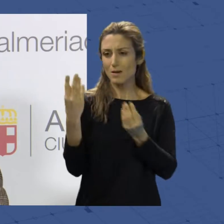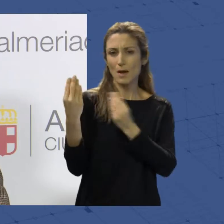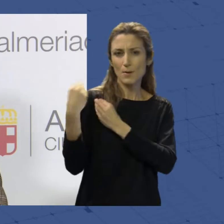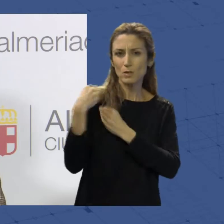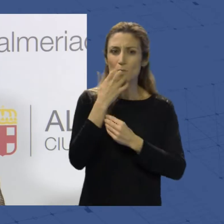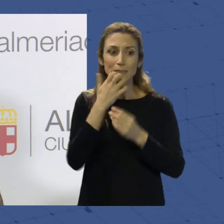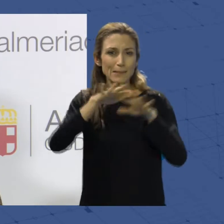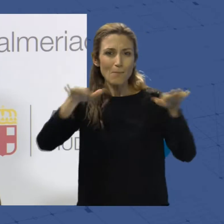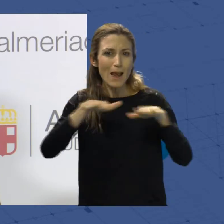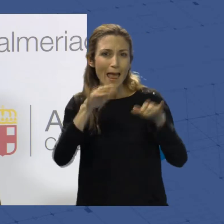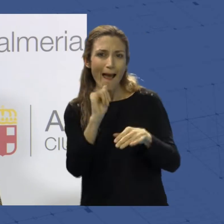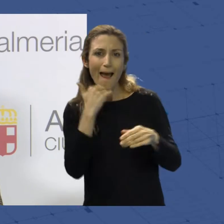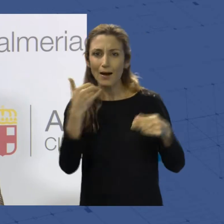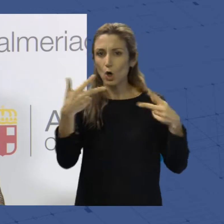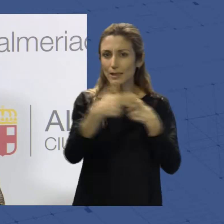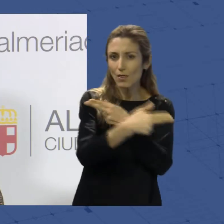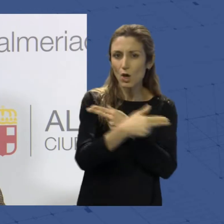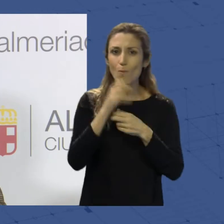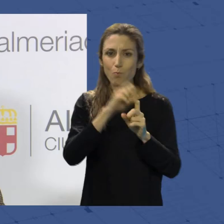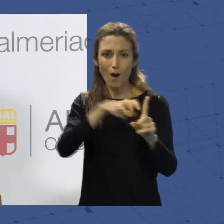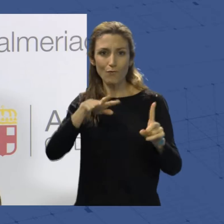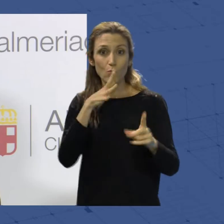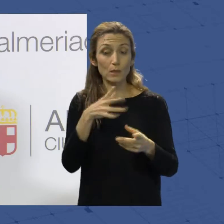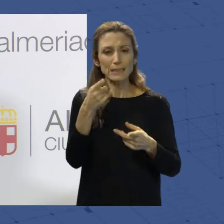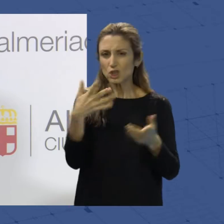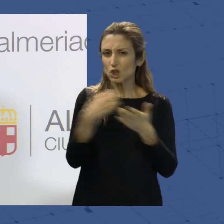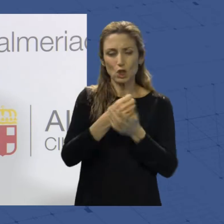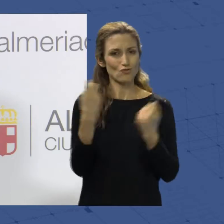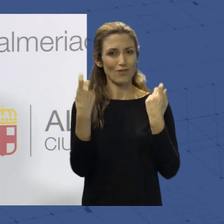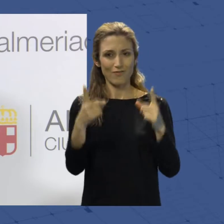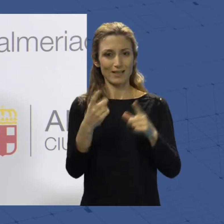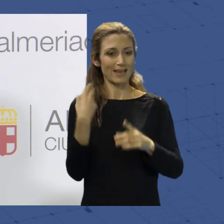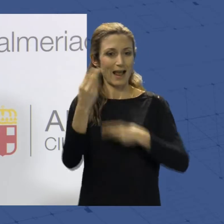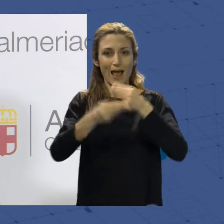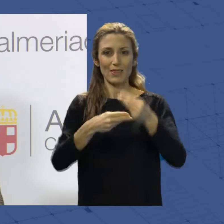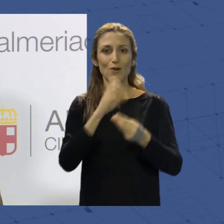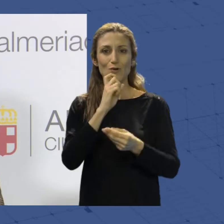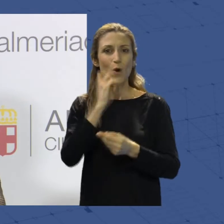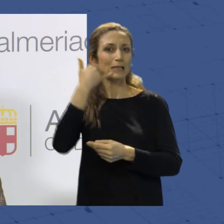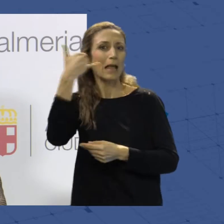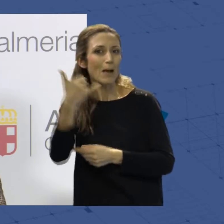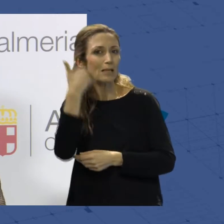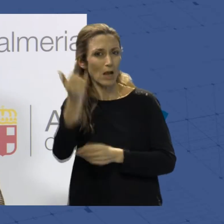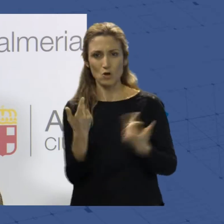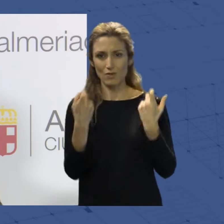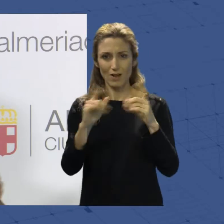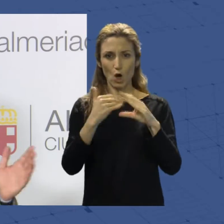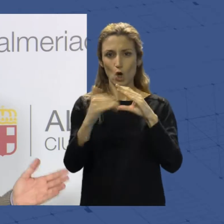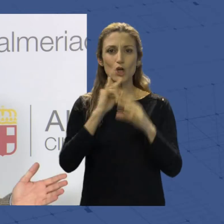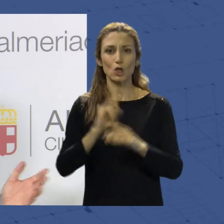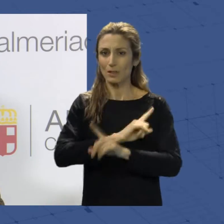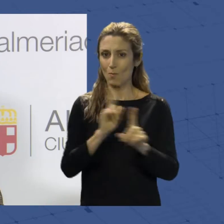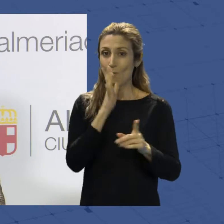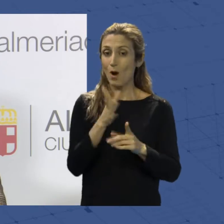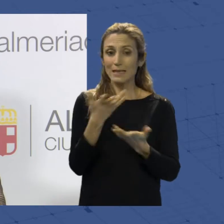tenían alguna restricción de aforo, pues todo eso ya no hay que hacerlo a golpe de teléfono o a golpe de correo electrónico, sino que en la